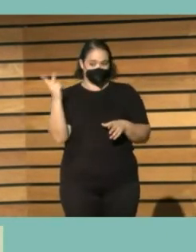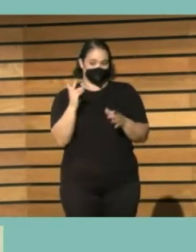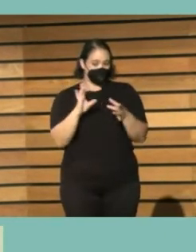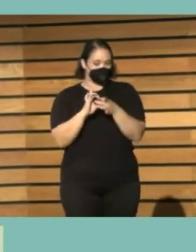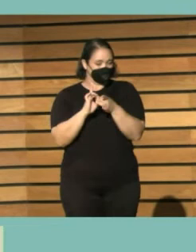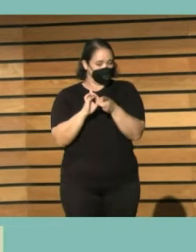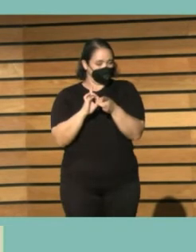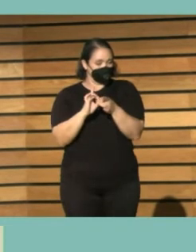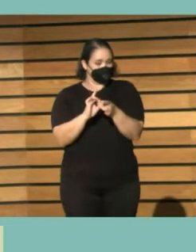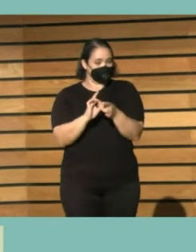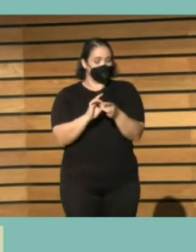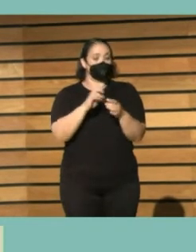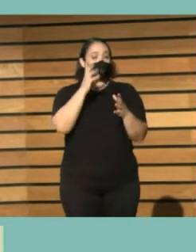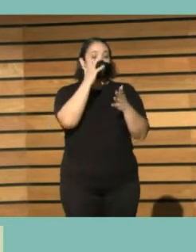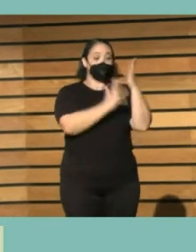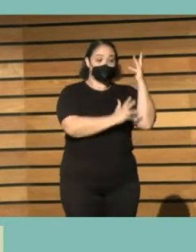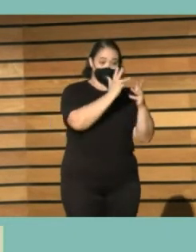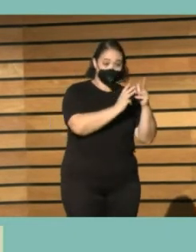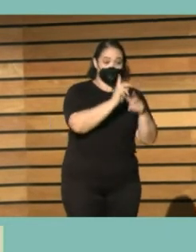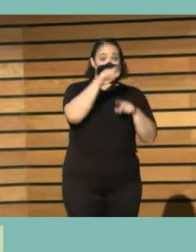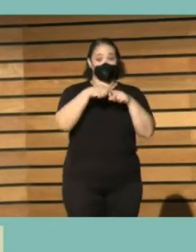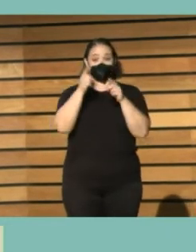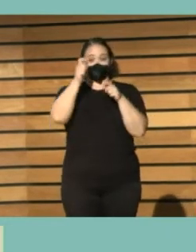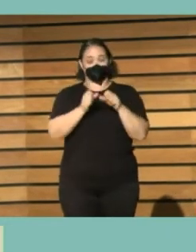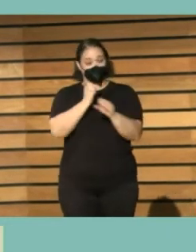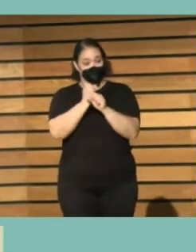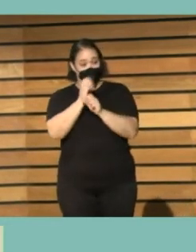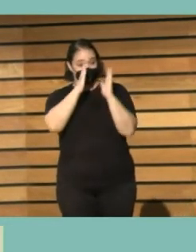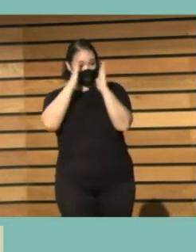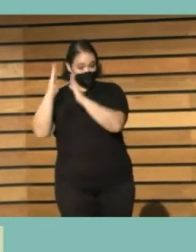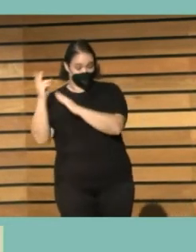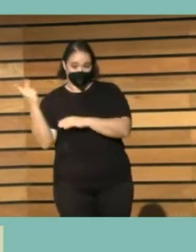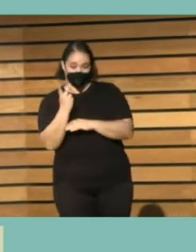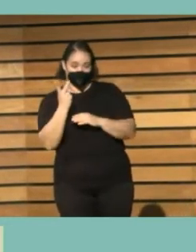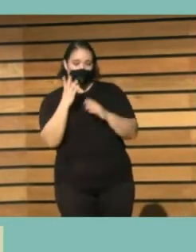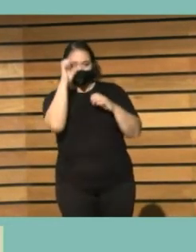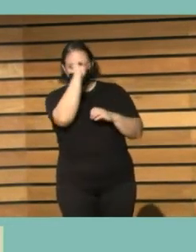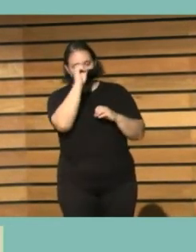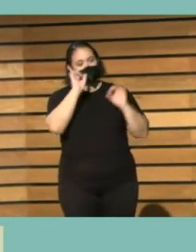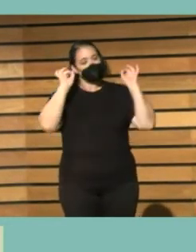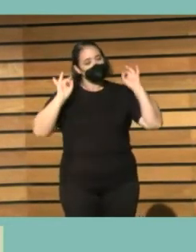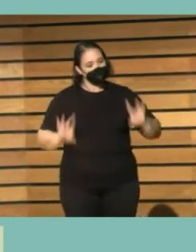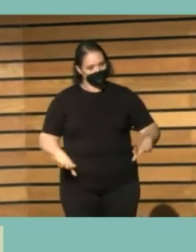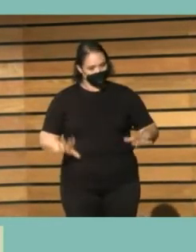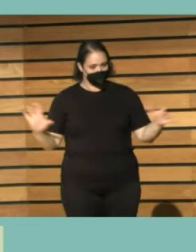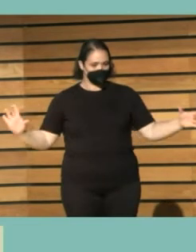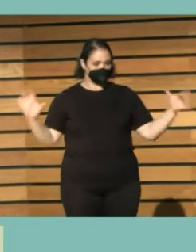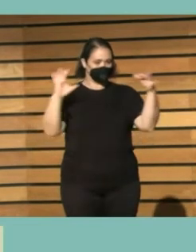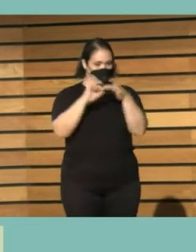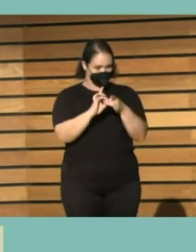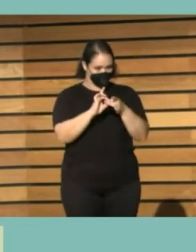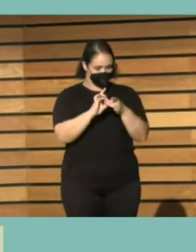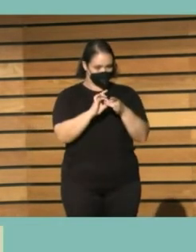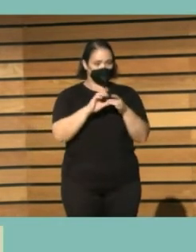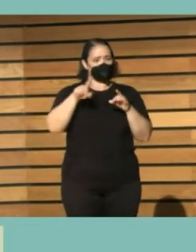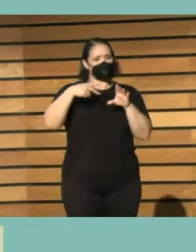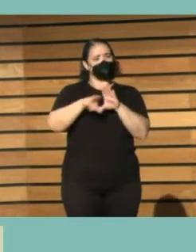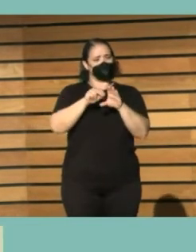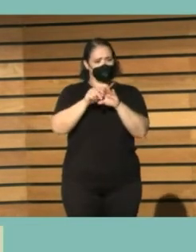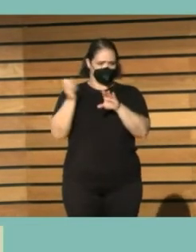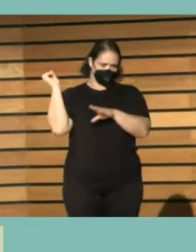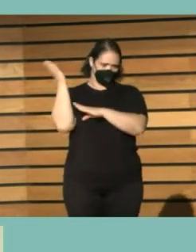los bibliotecarios y las administraciones que tienen que pensar luego veremos un vídeo en el que haremos una alusión